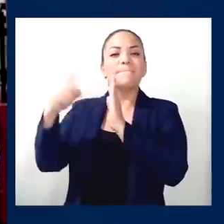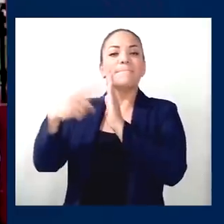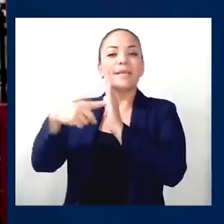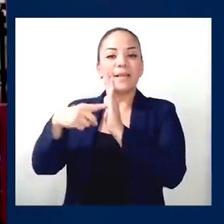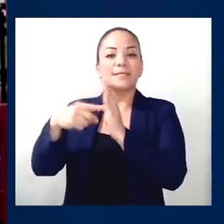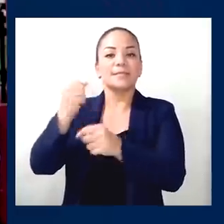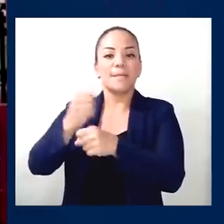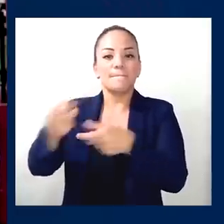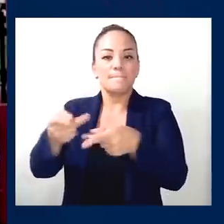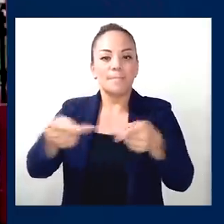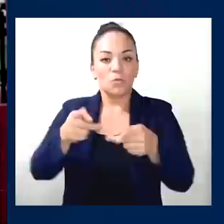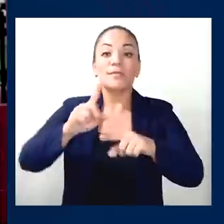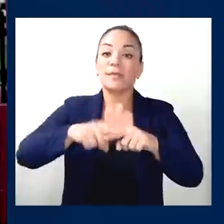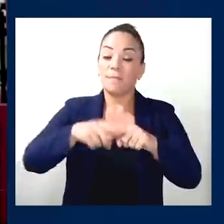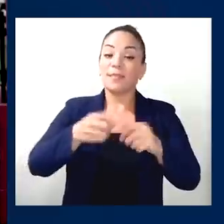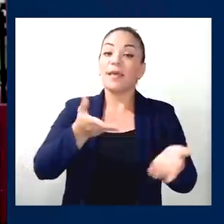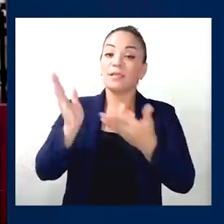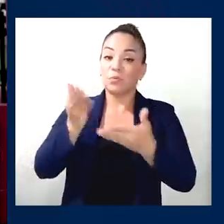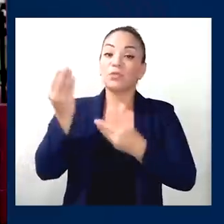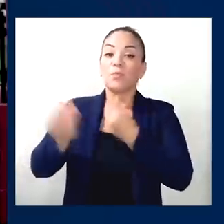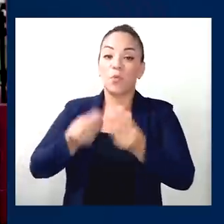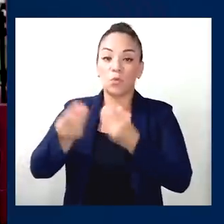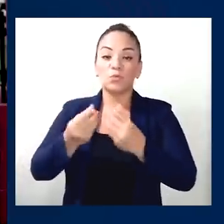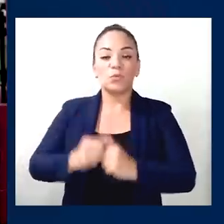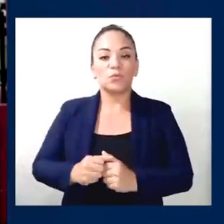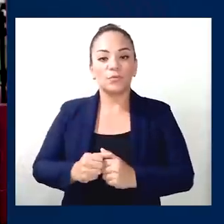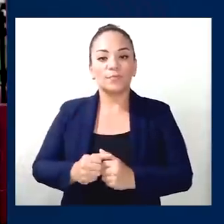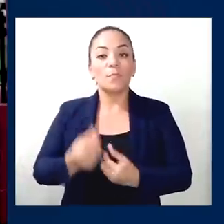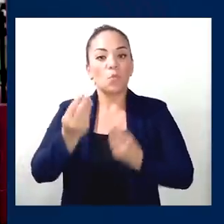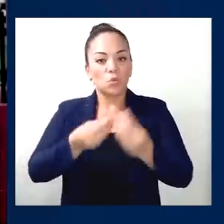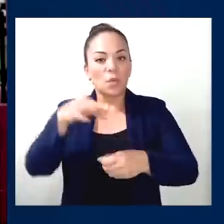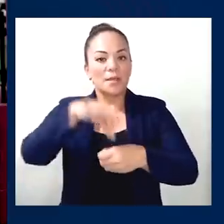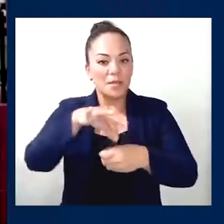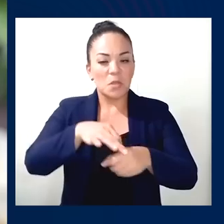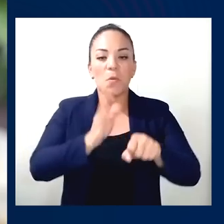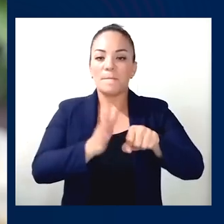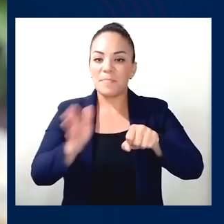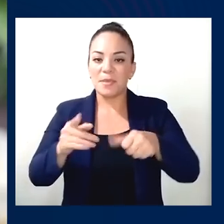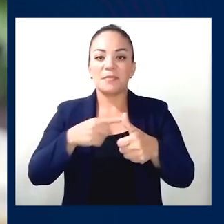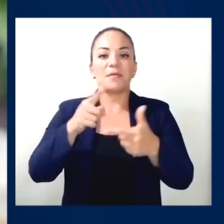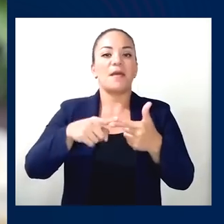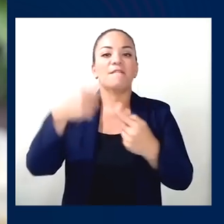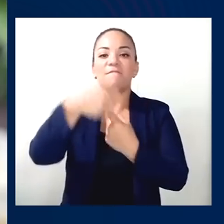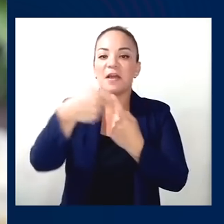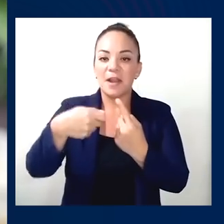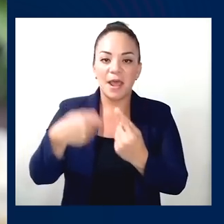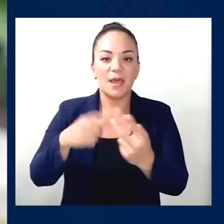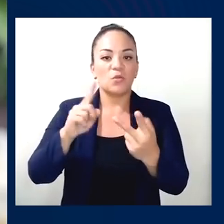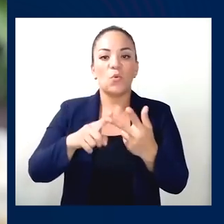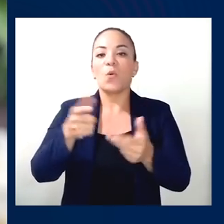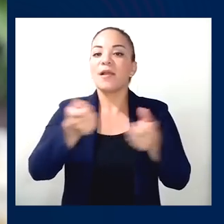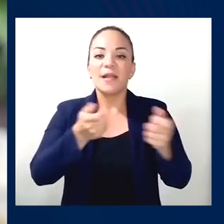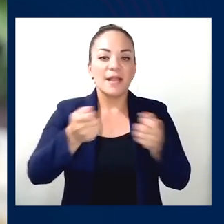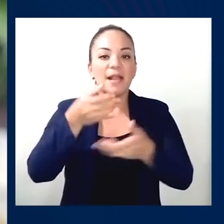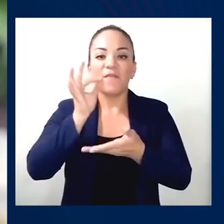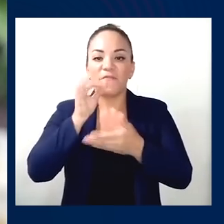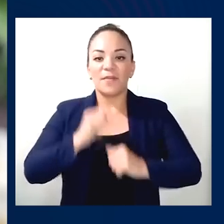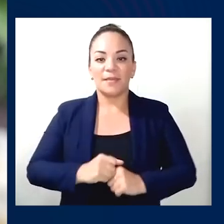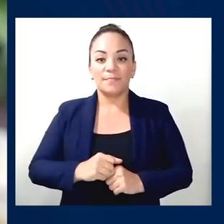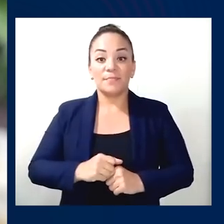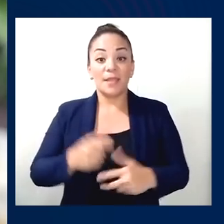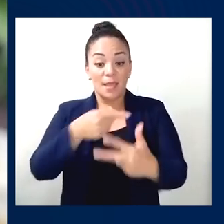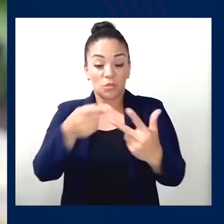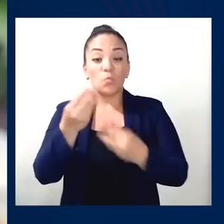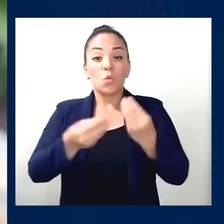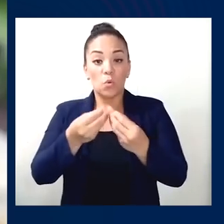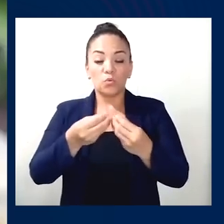dependen de las exportaciones de productos, tanto en la producción agrícola como piña, banano, café, que se verían